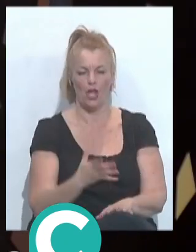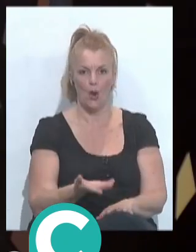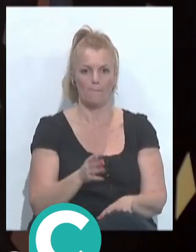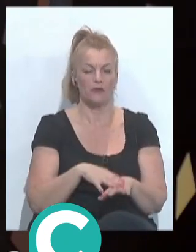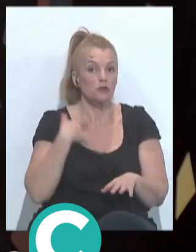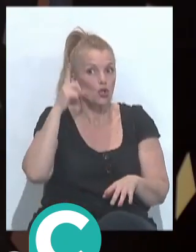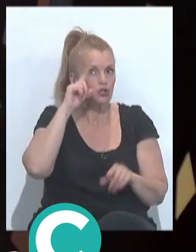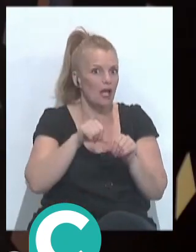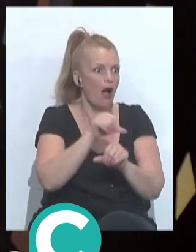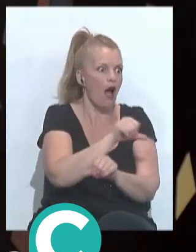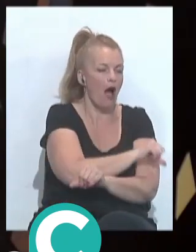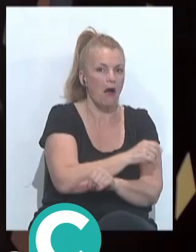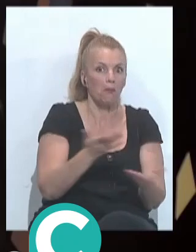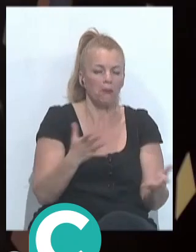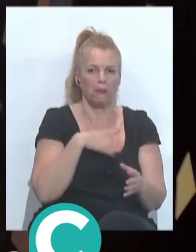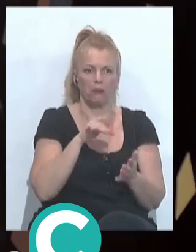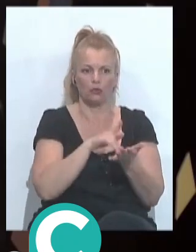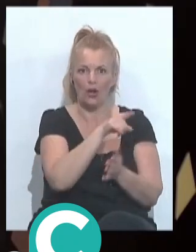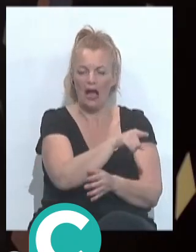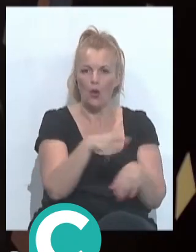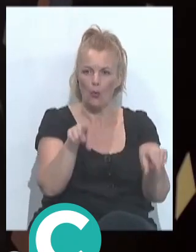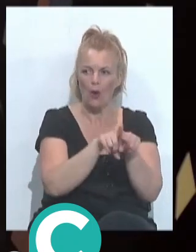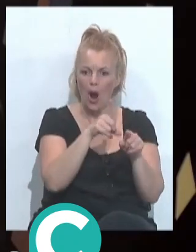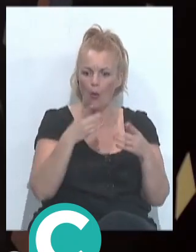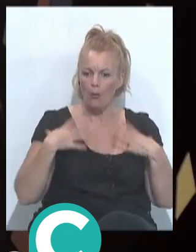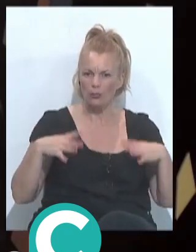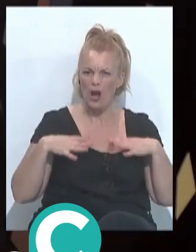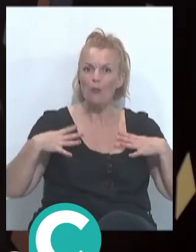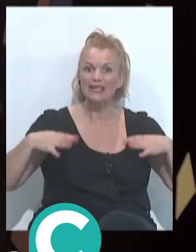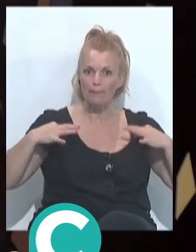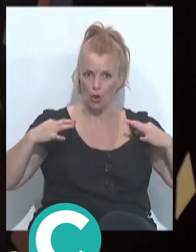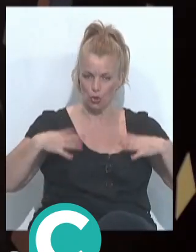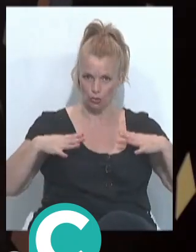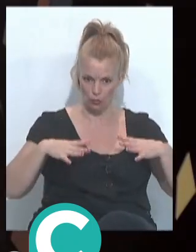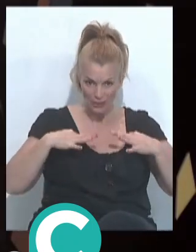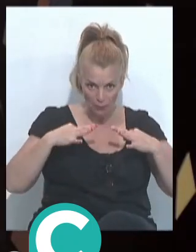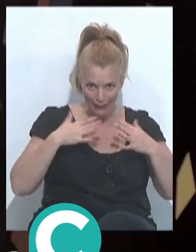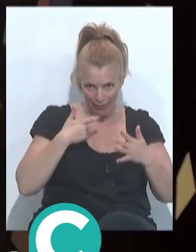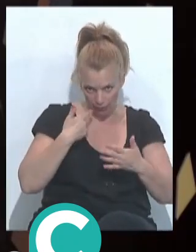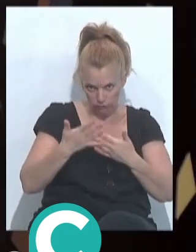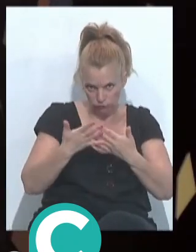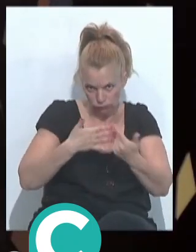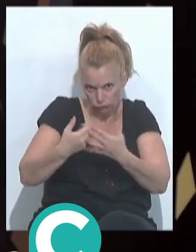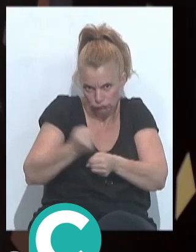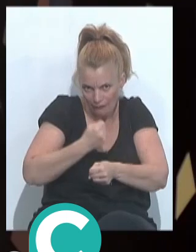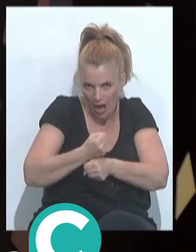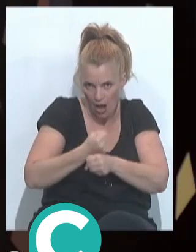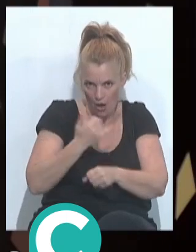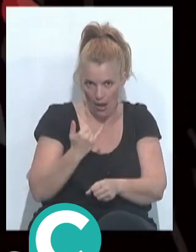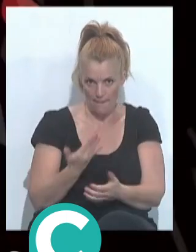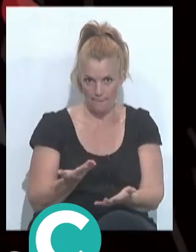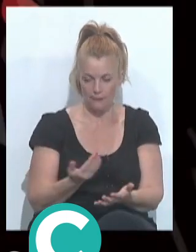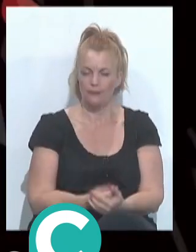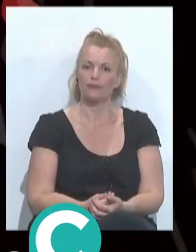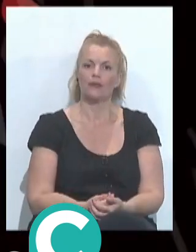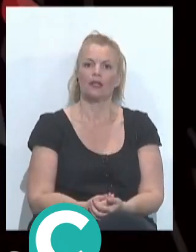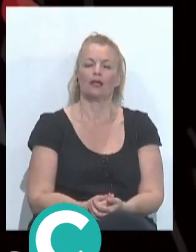no sé si en otras ocasiones se ha dado esa puntuación a un tipo a un tipo que además creo que está trabajado ha habido casos de